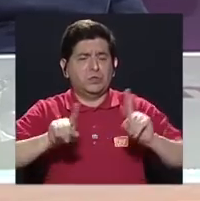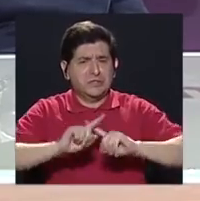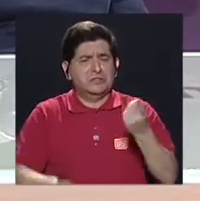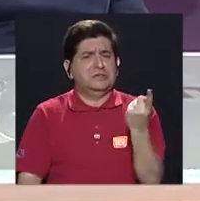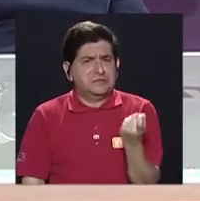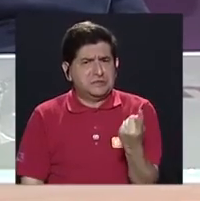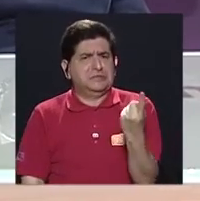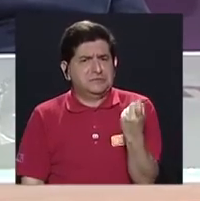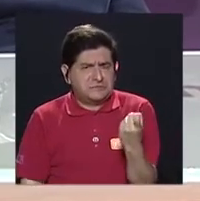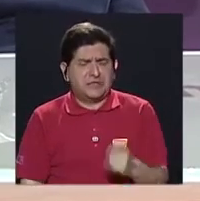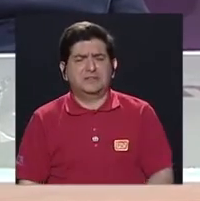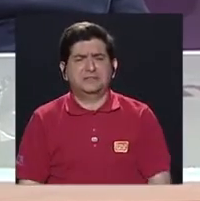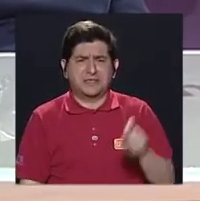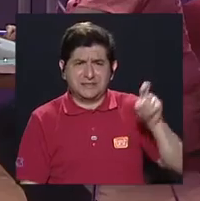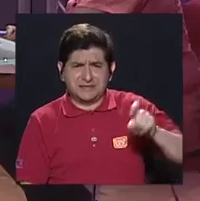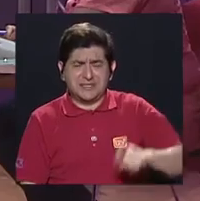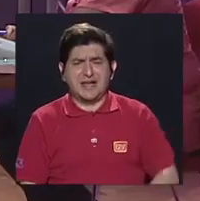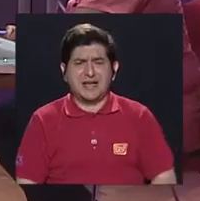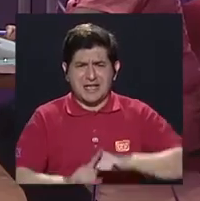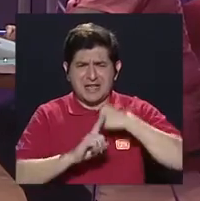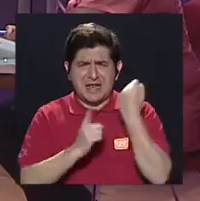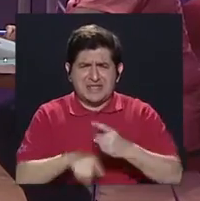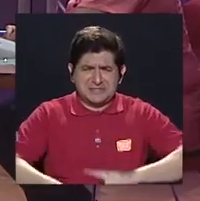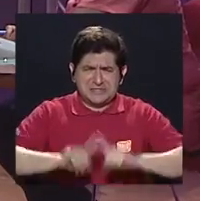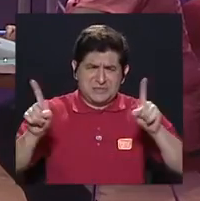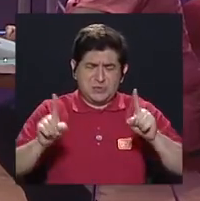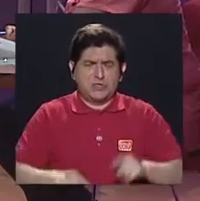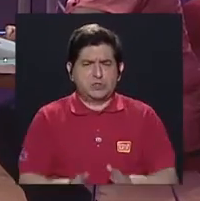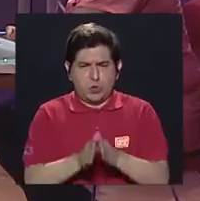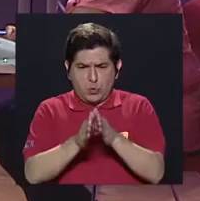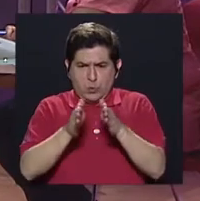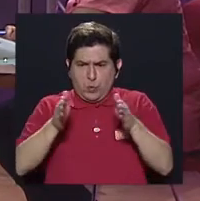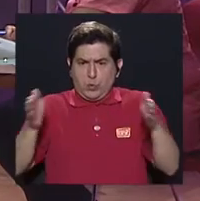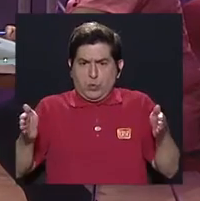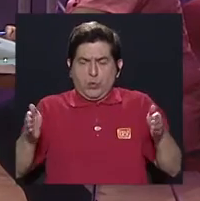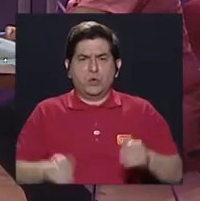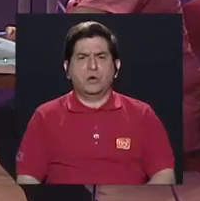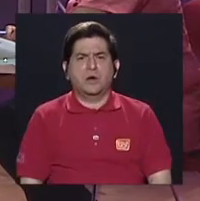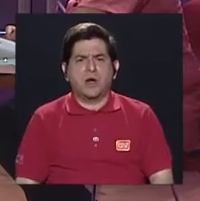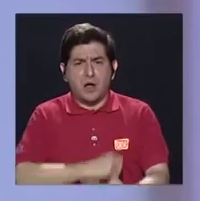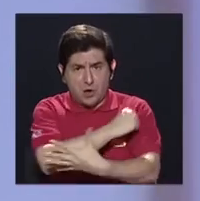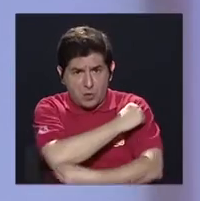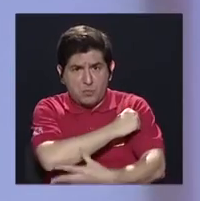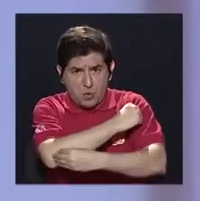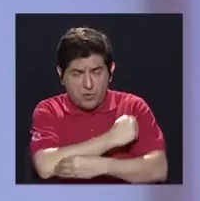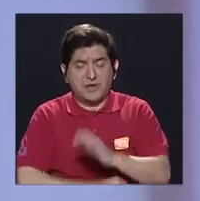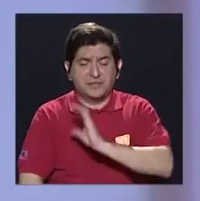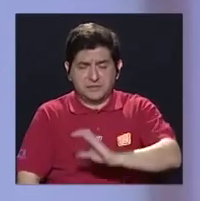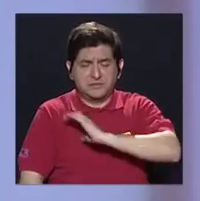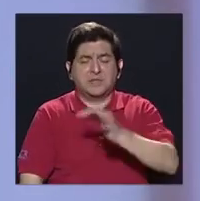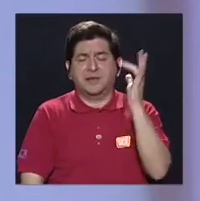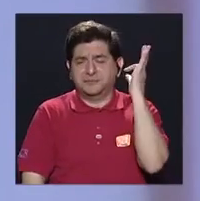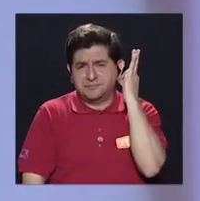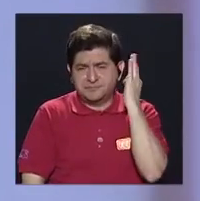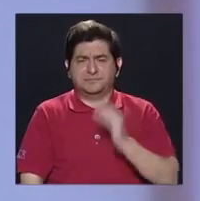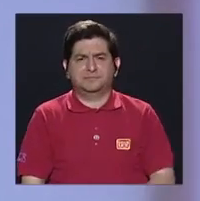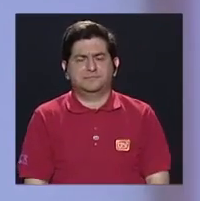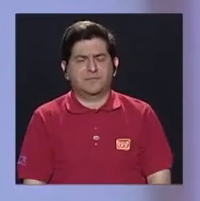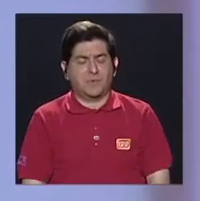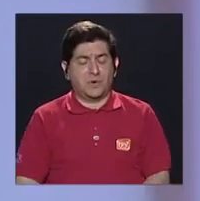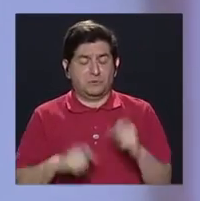necesidades, donde la polarización cada vez es más grande, donde la pobreza tiene rostro de mujer, realmente es